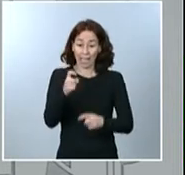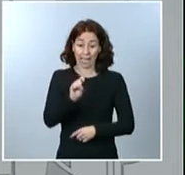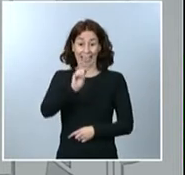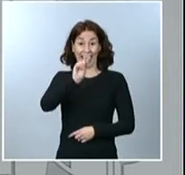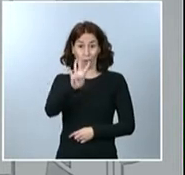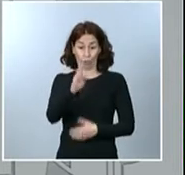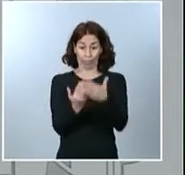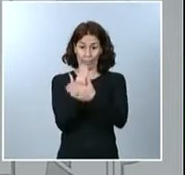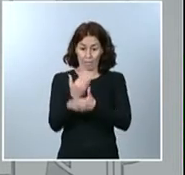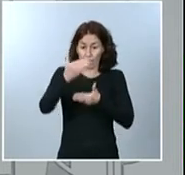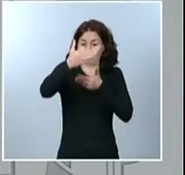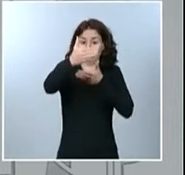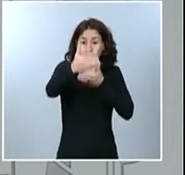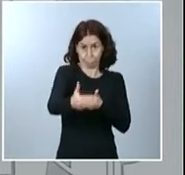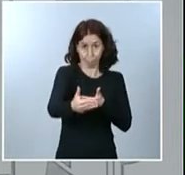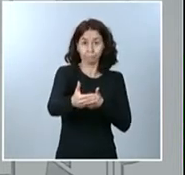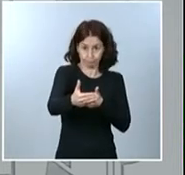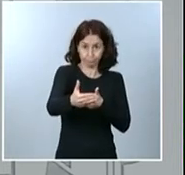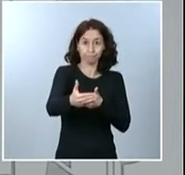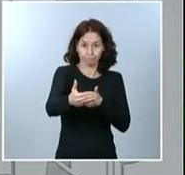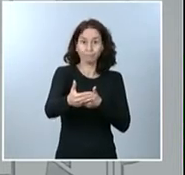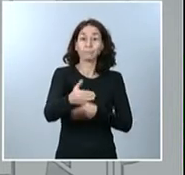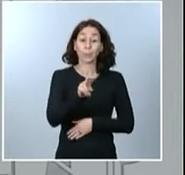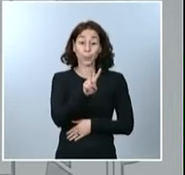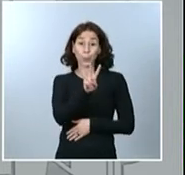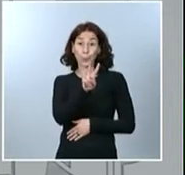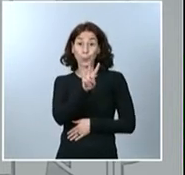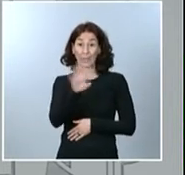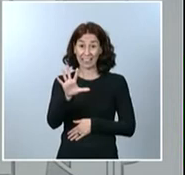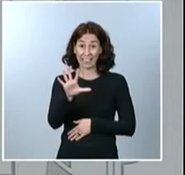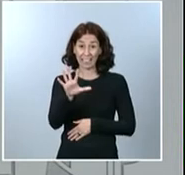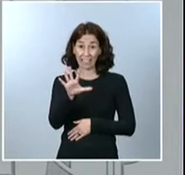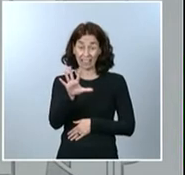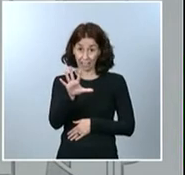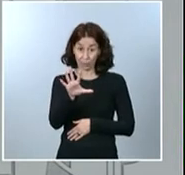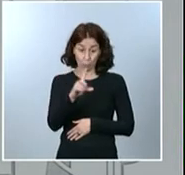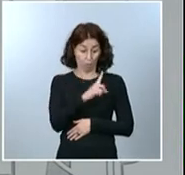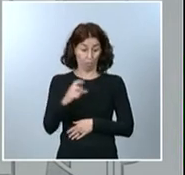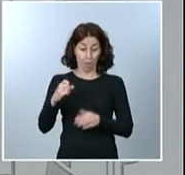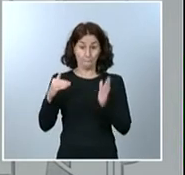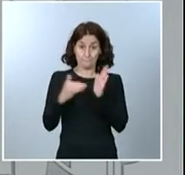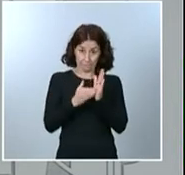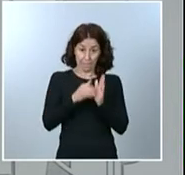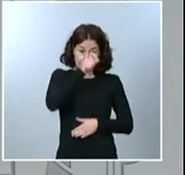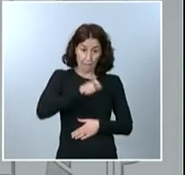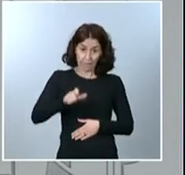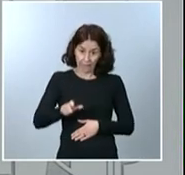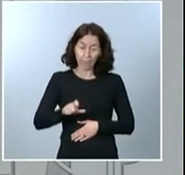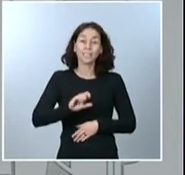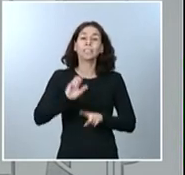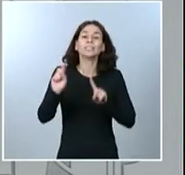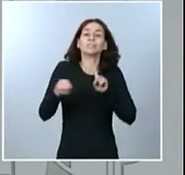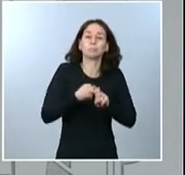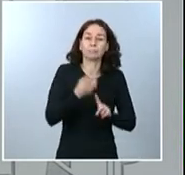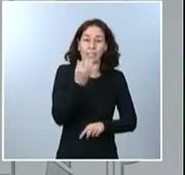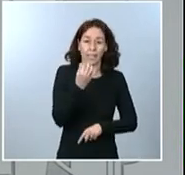en los últimos 14 días, mejor dicho, por debajo de los 25 casos por 100.000 habitantes. Ese es nuestro objetivo, 25 casos por 100